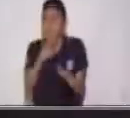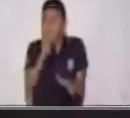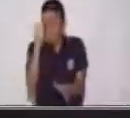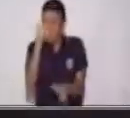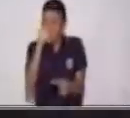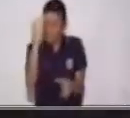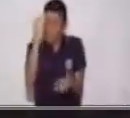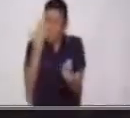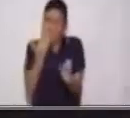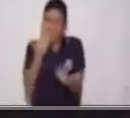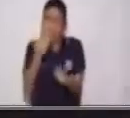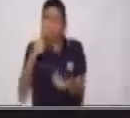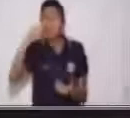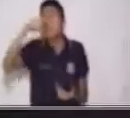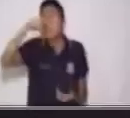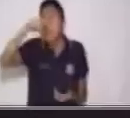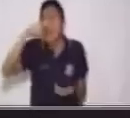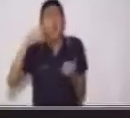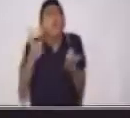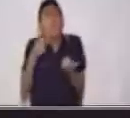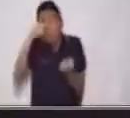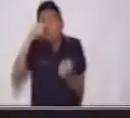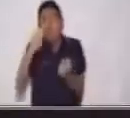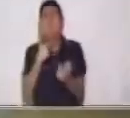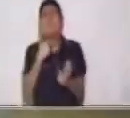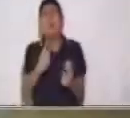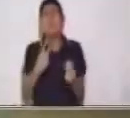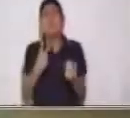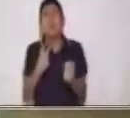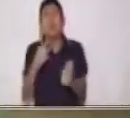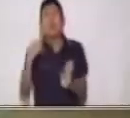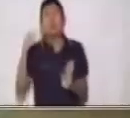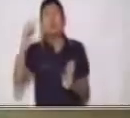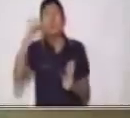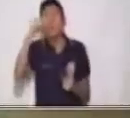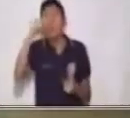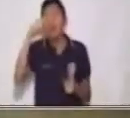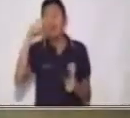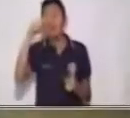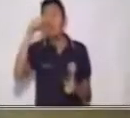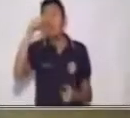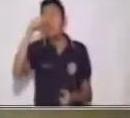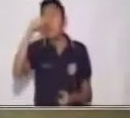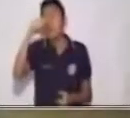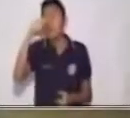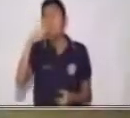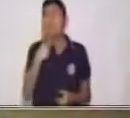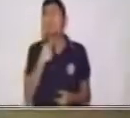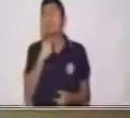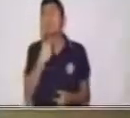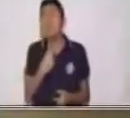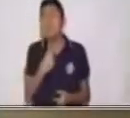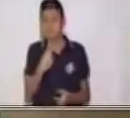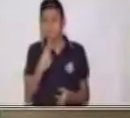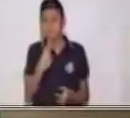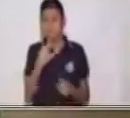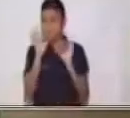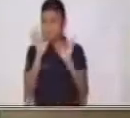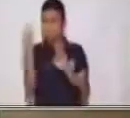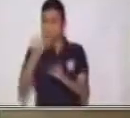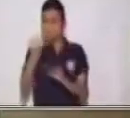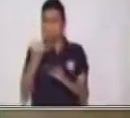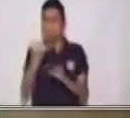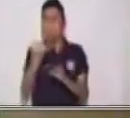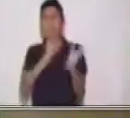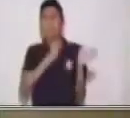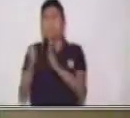saben. La letra T. ¿Y cómo suena la letra T? T, T, T. Muy bien, excelente. Y